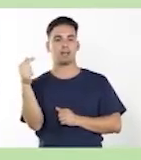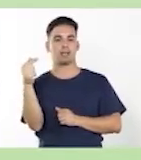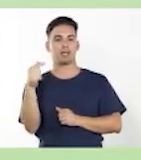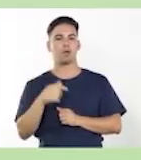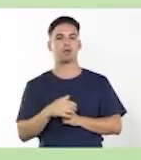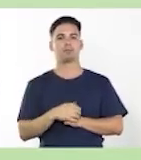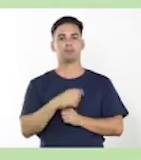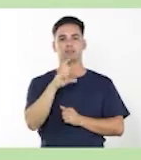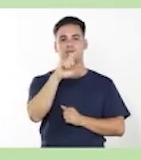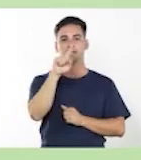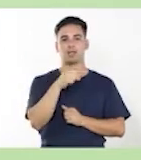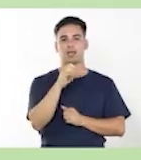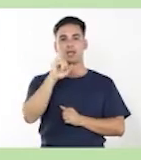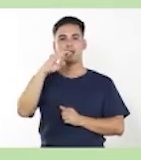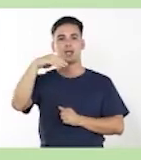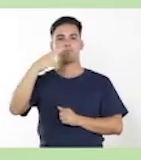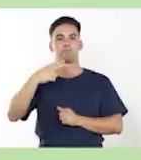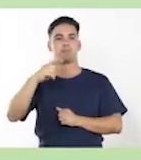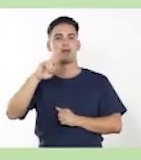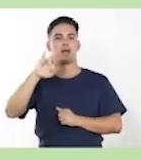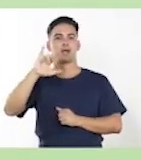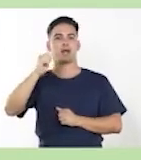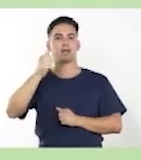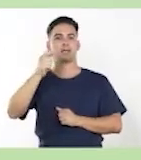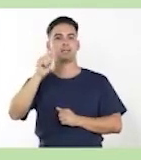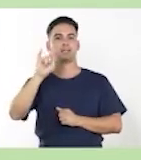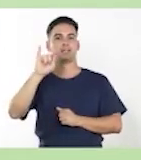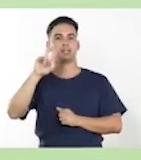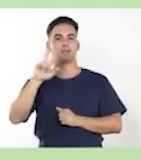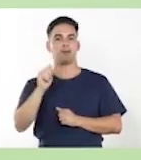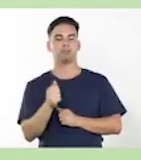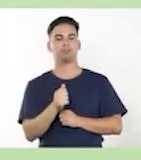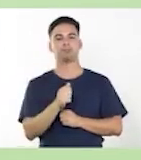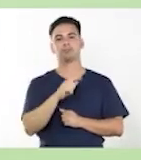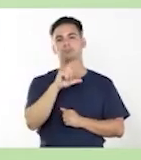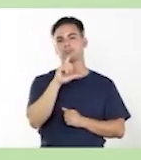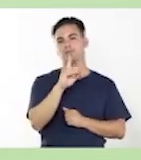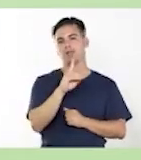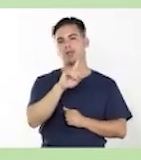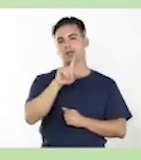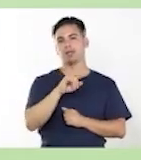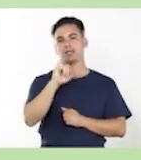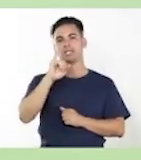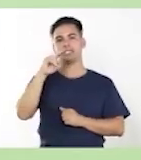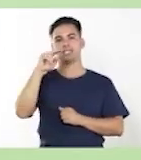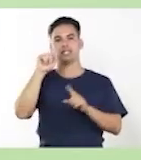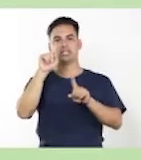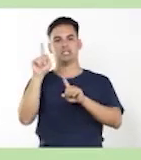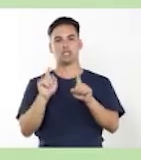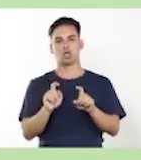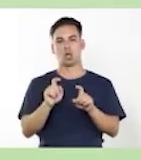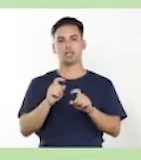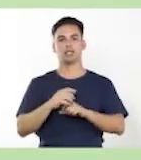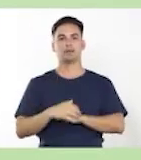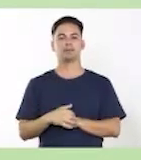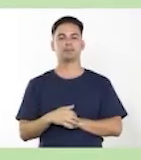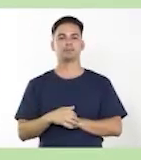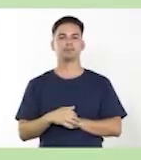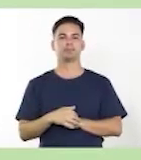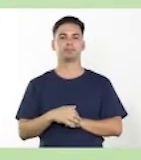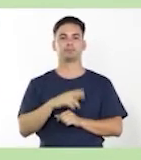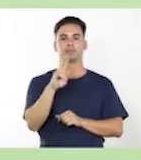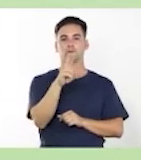imperativa. D, interrogativa. El ejercicio número 2,